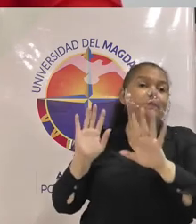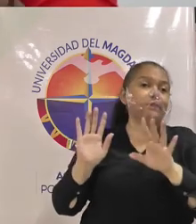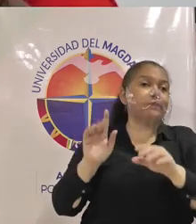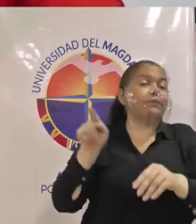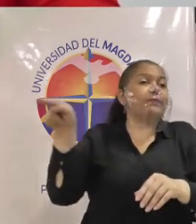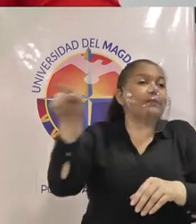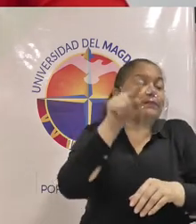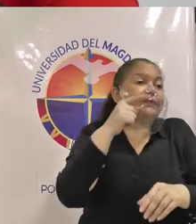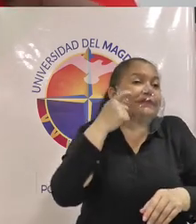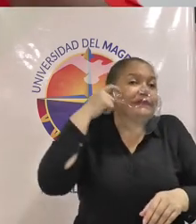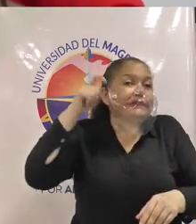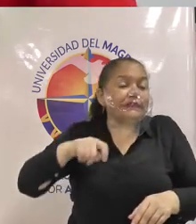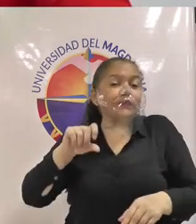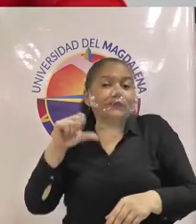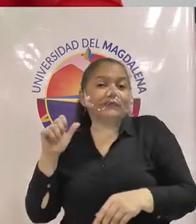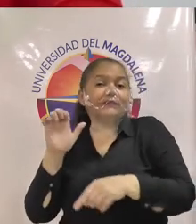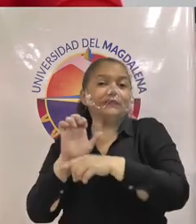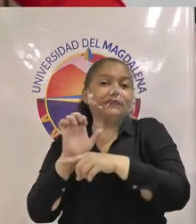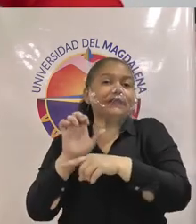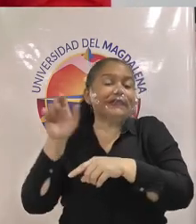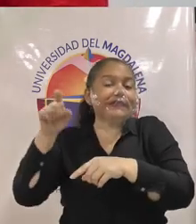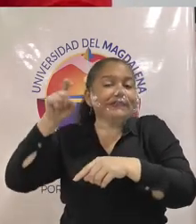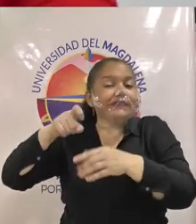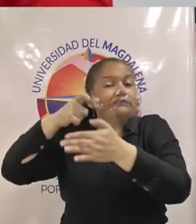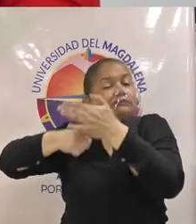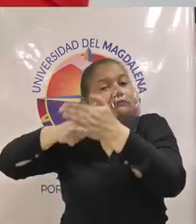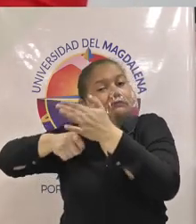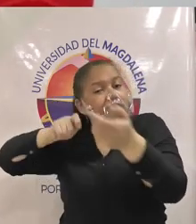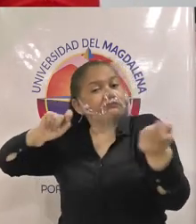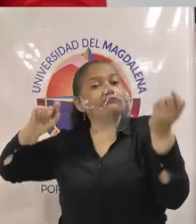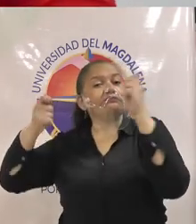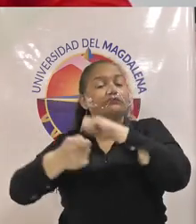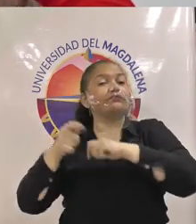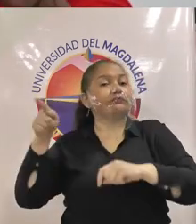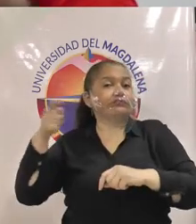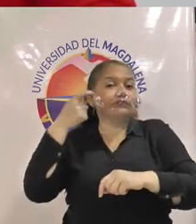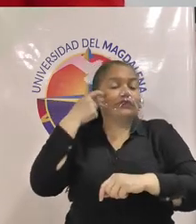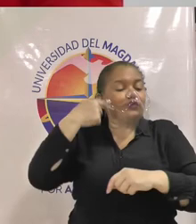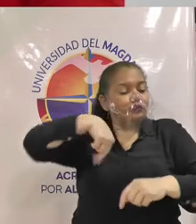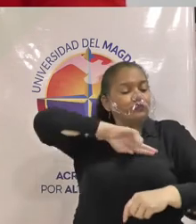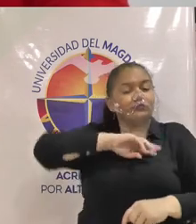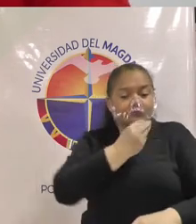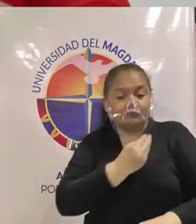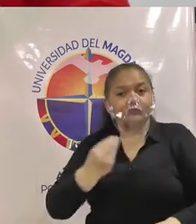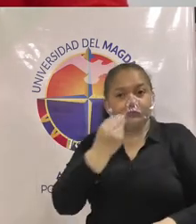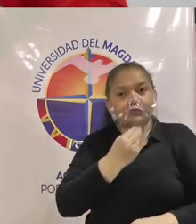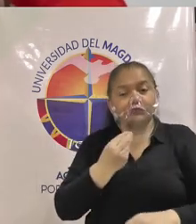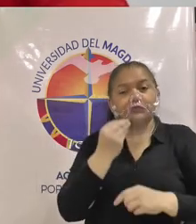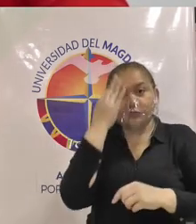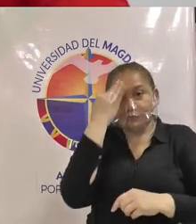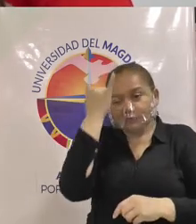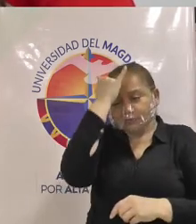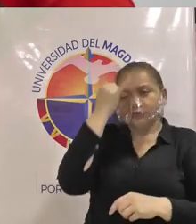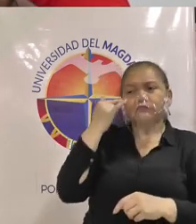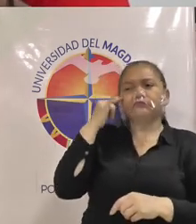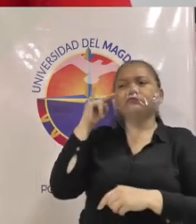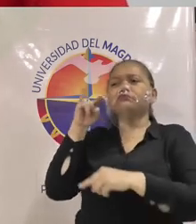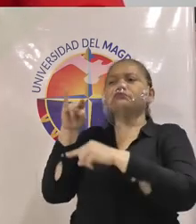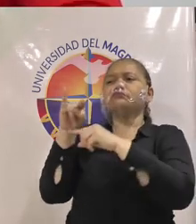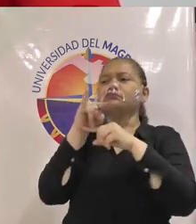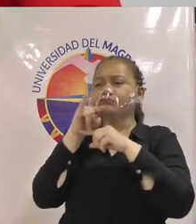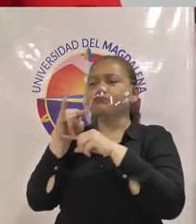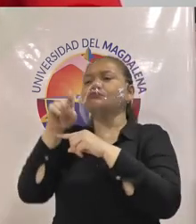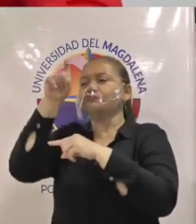como prestadora de este servicio debe reestructurarse y desde el consejo académico velaremos para que sea en pos y para los